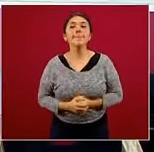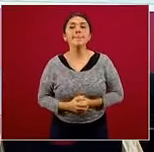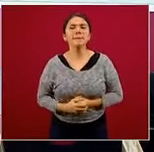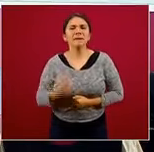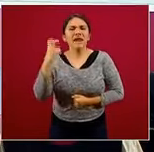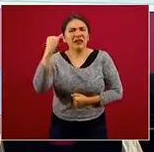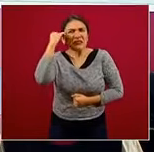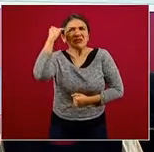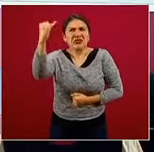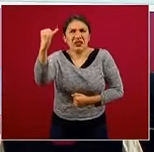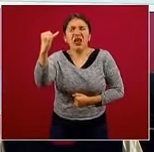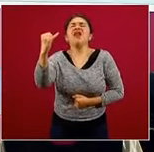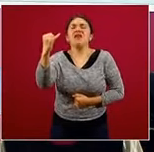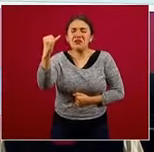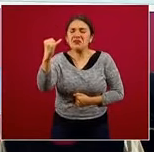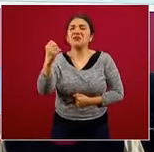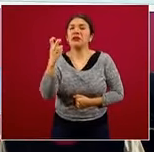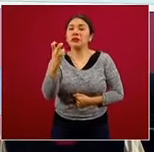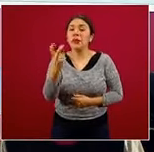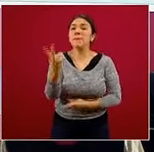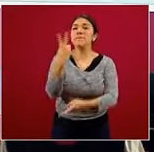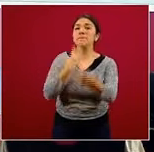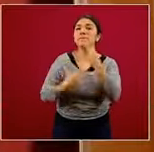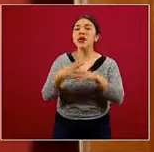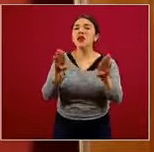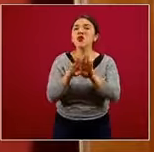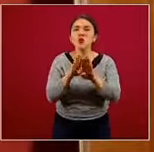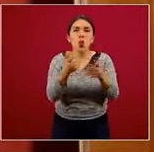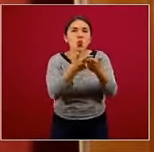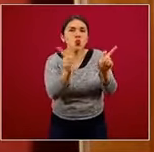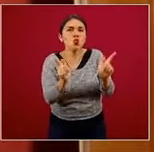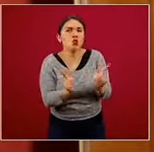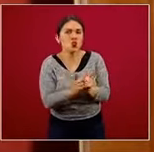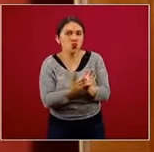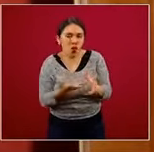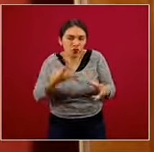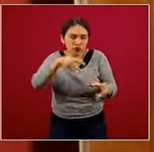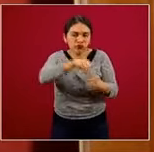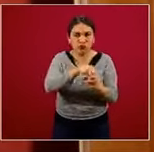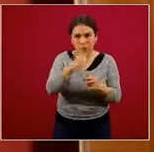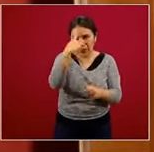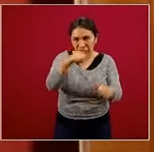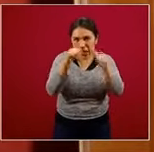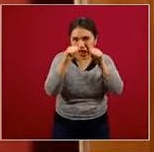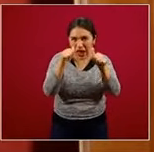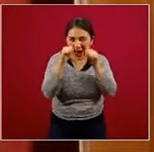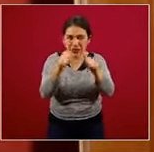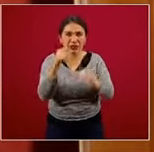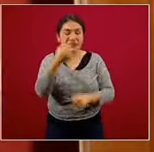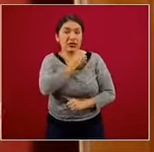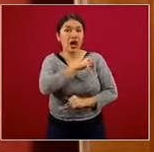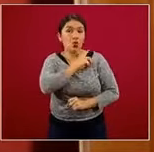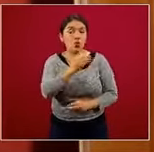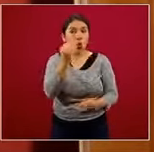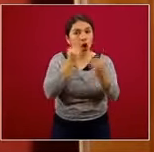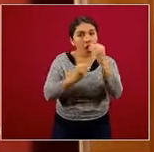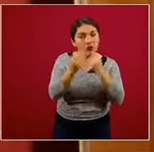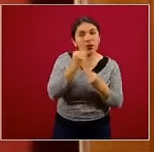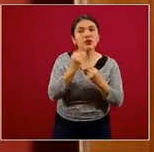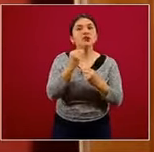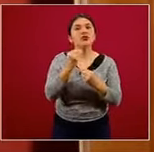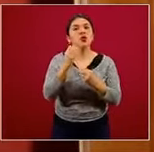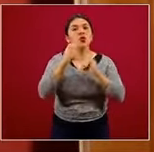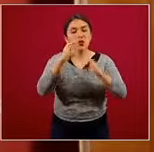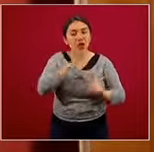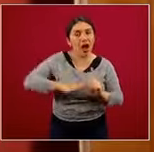idea fue la que originó precisamente al grupo intersectorial de salud alimentación,